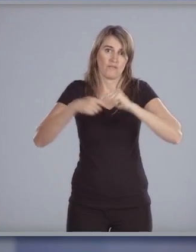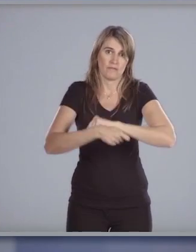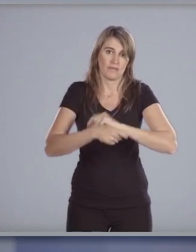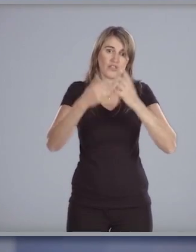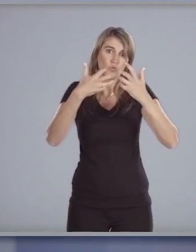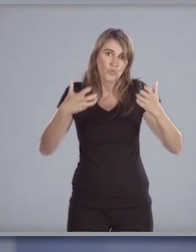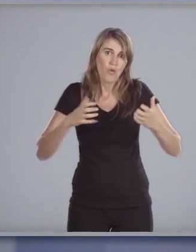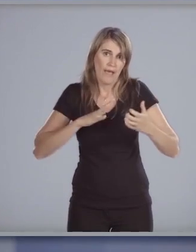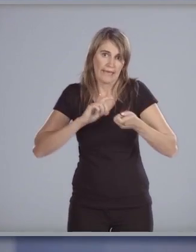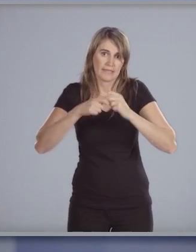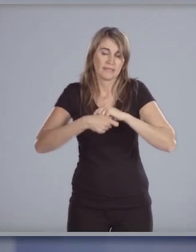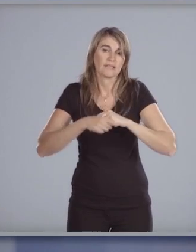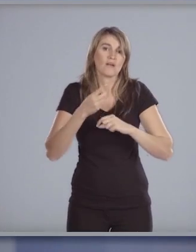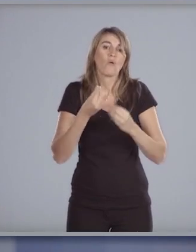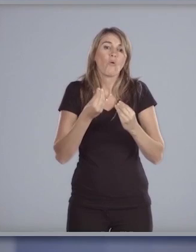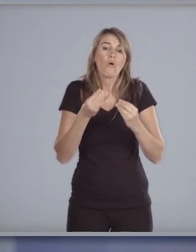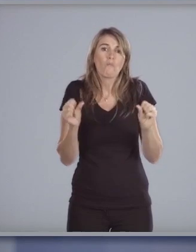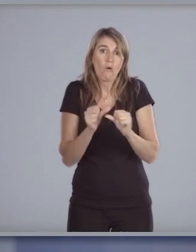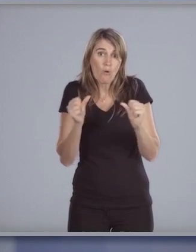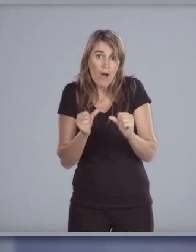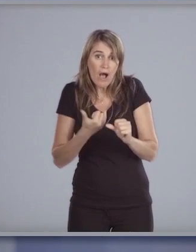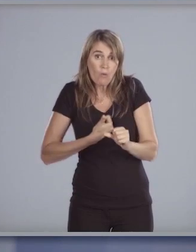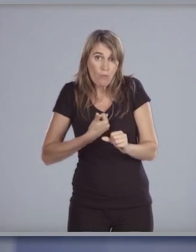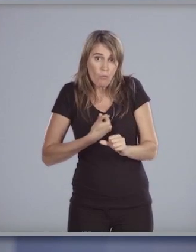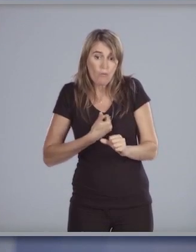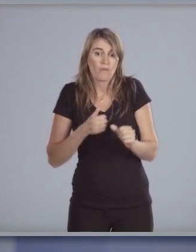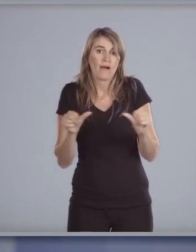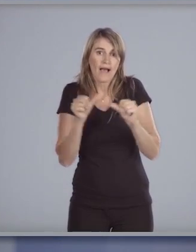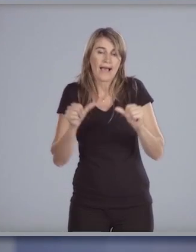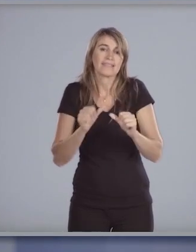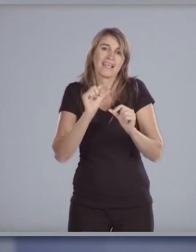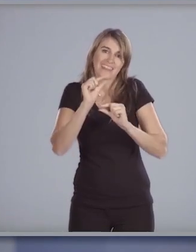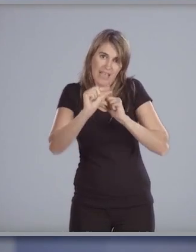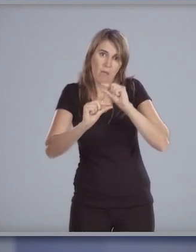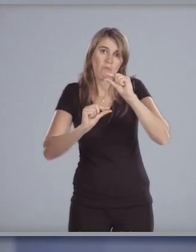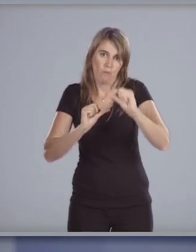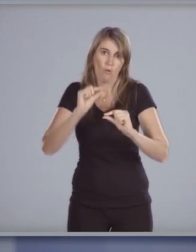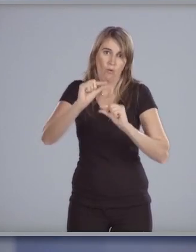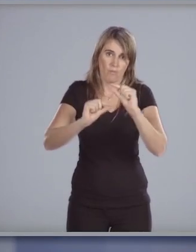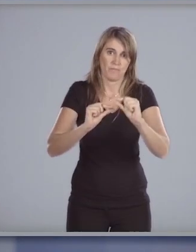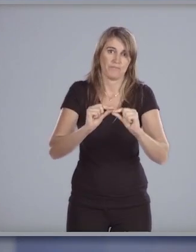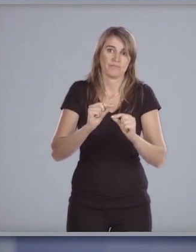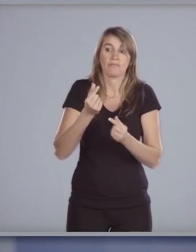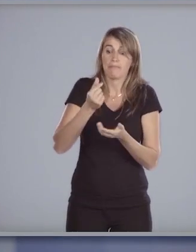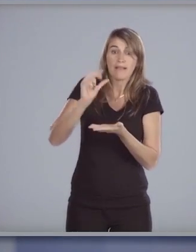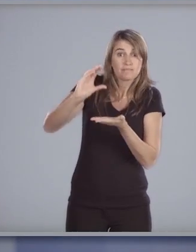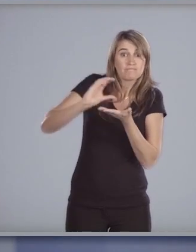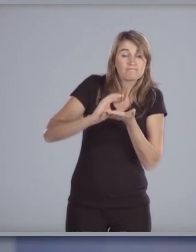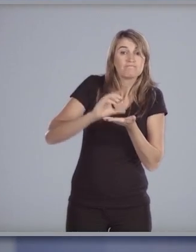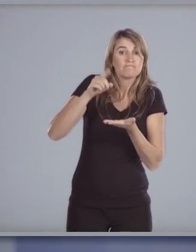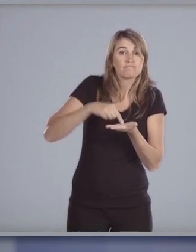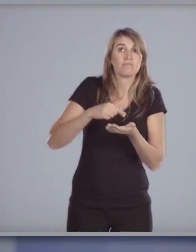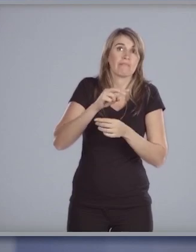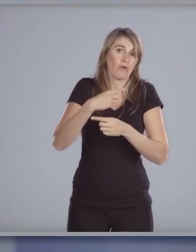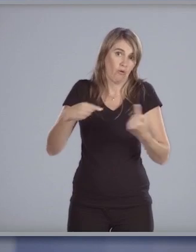estructural la instrumentación del sistema de cuidados será gradual se financiará con